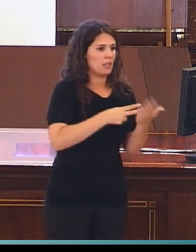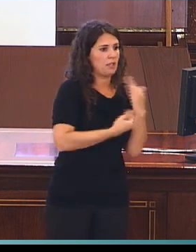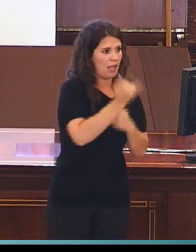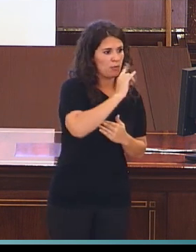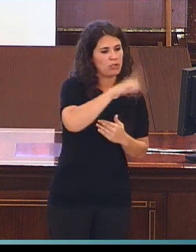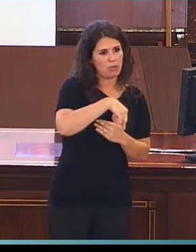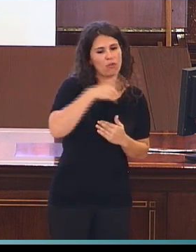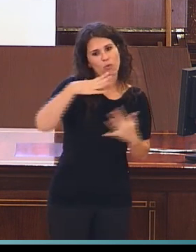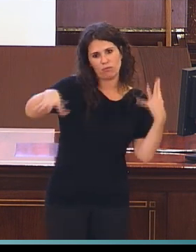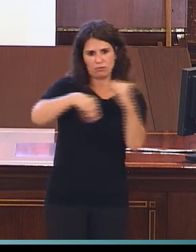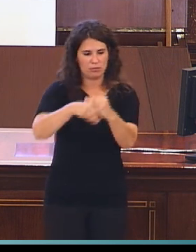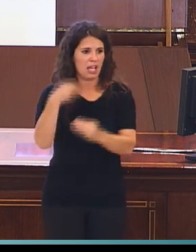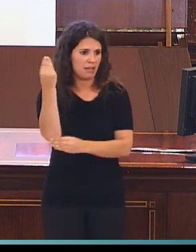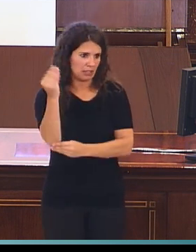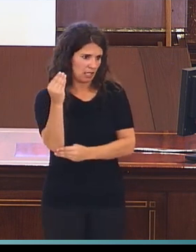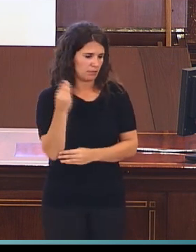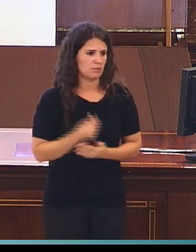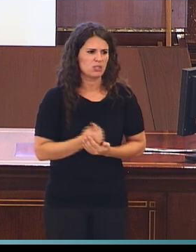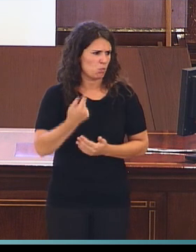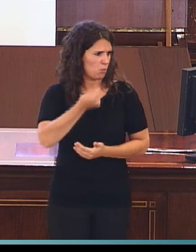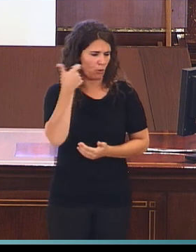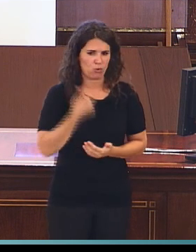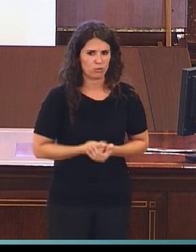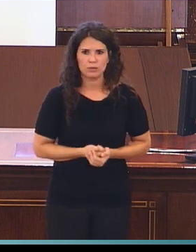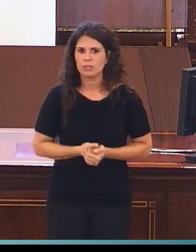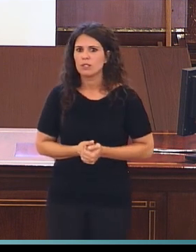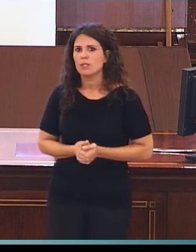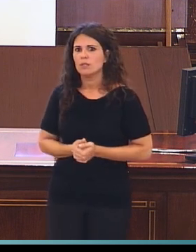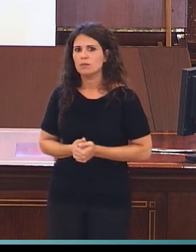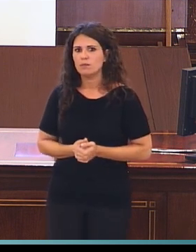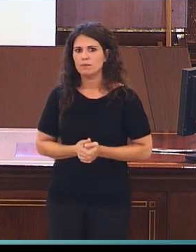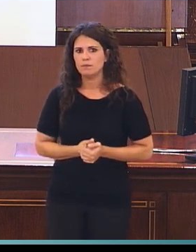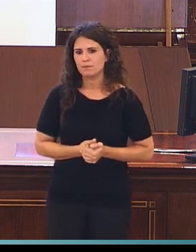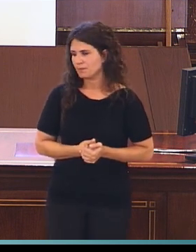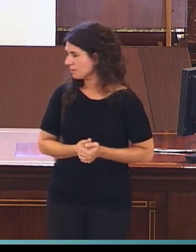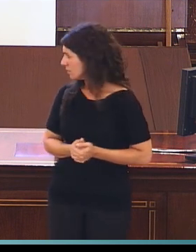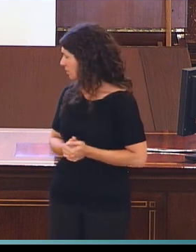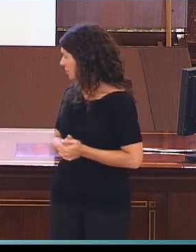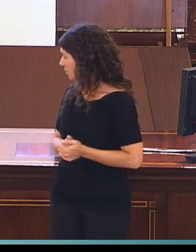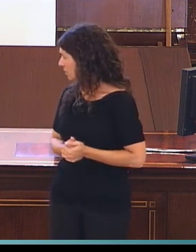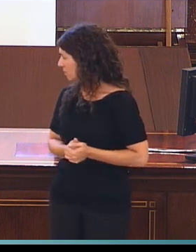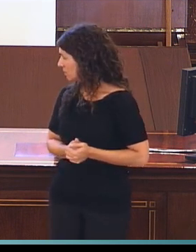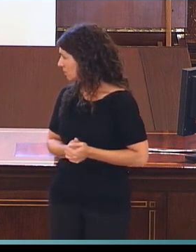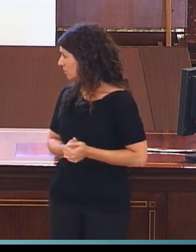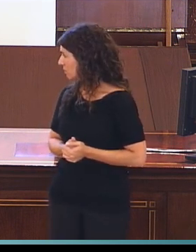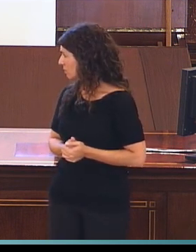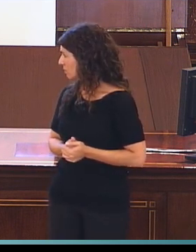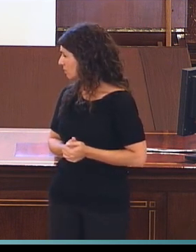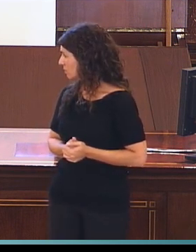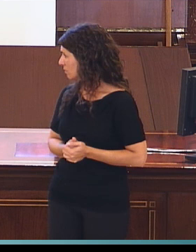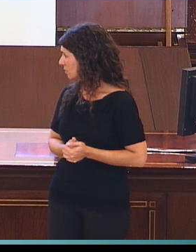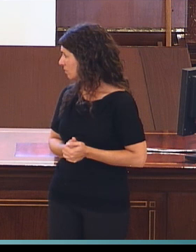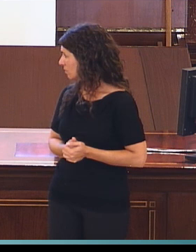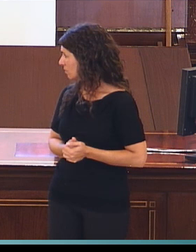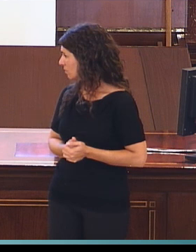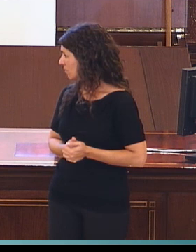Bueno, respecto a los estudios que se dedican a examinar qué características tienen las